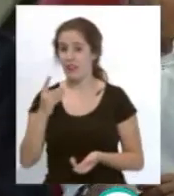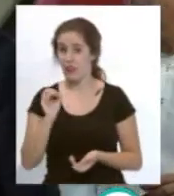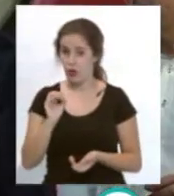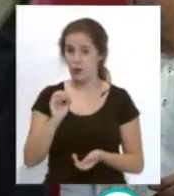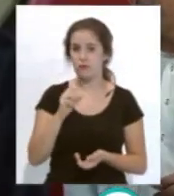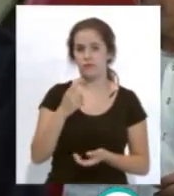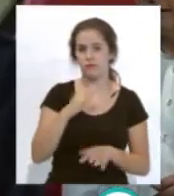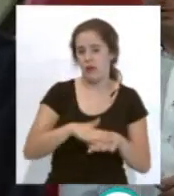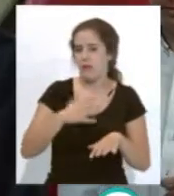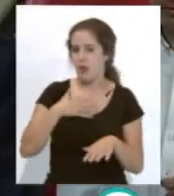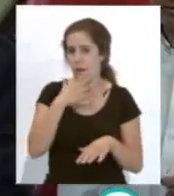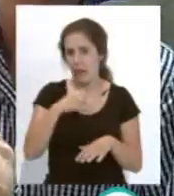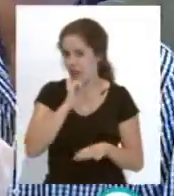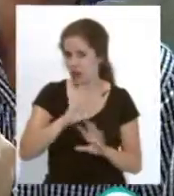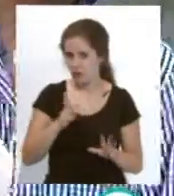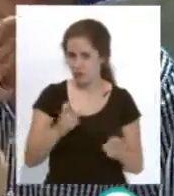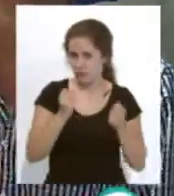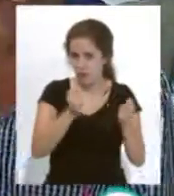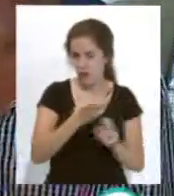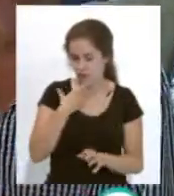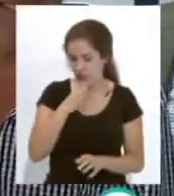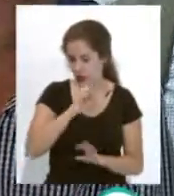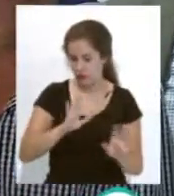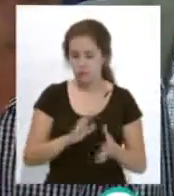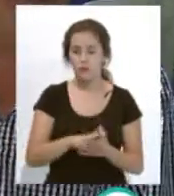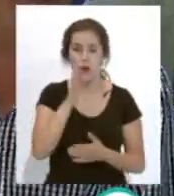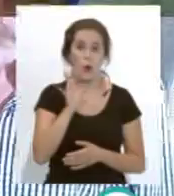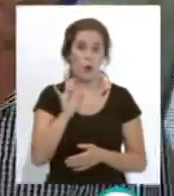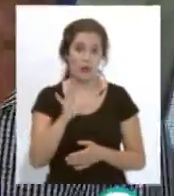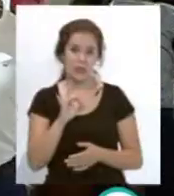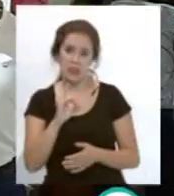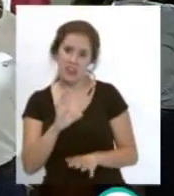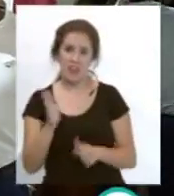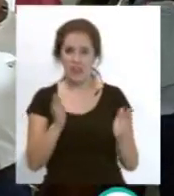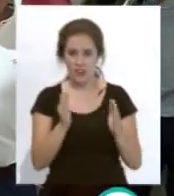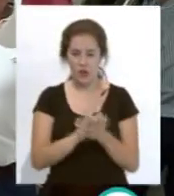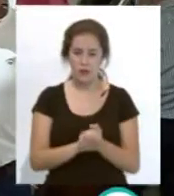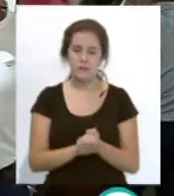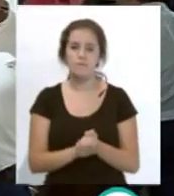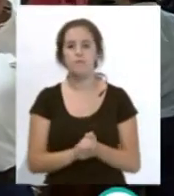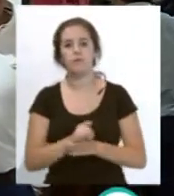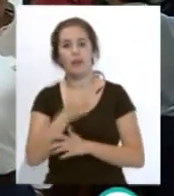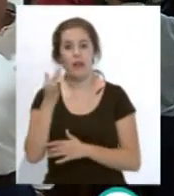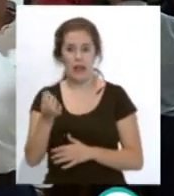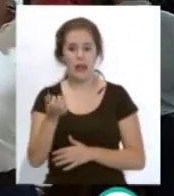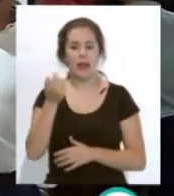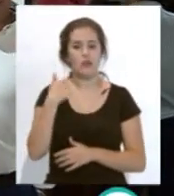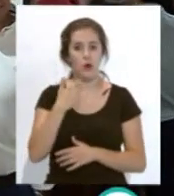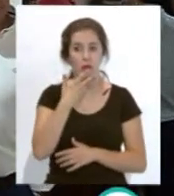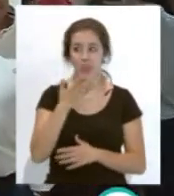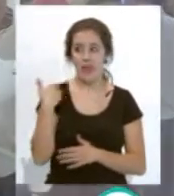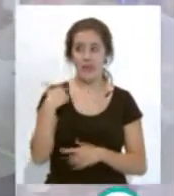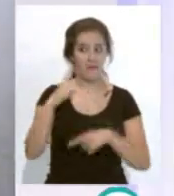un cocinero, es precioso el trofeo, que lleva ya, como decíamos, 15 ediciones. Y a Javier, que lo conocí ayer, ahí está con la